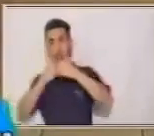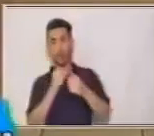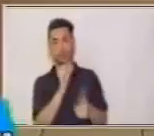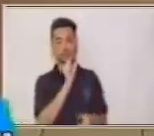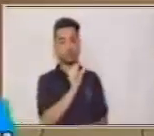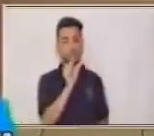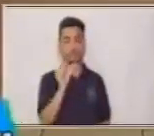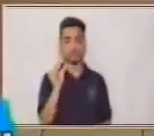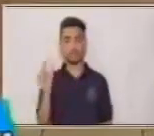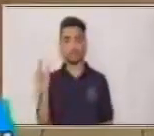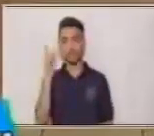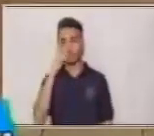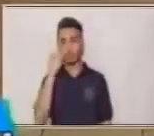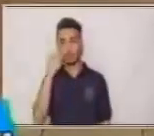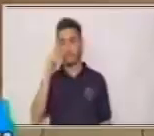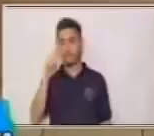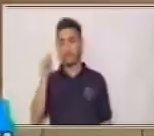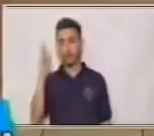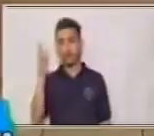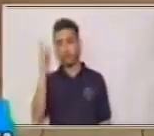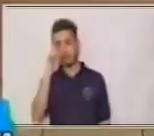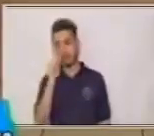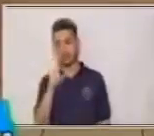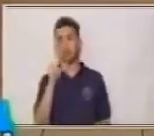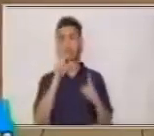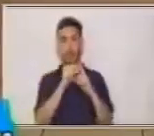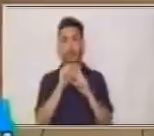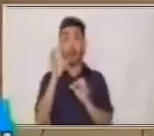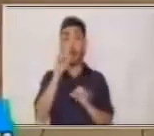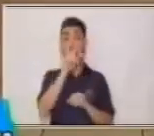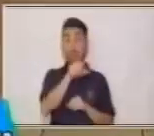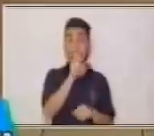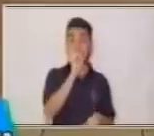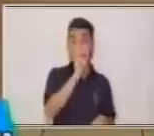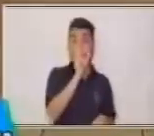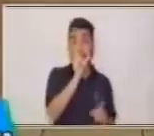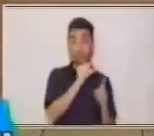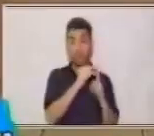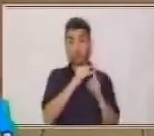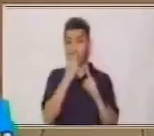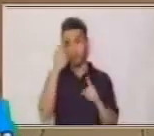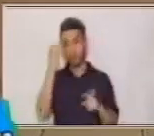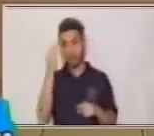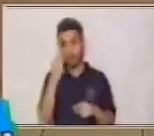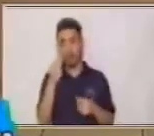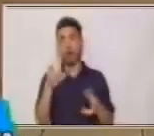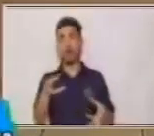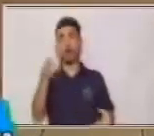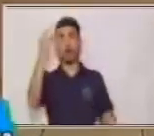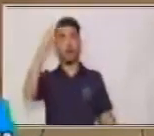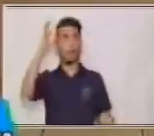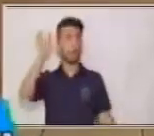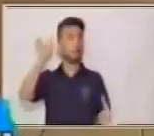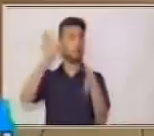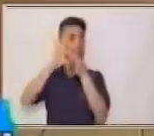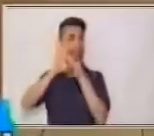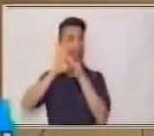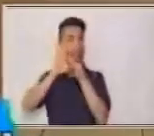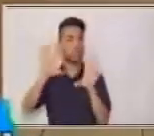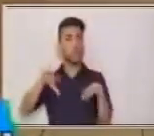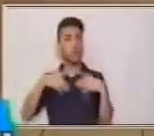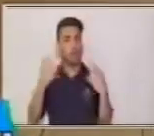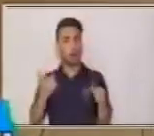cada palabra o esa palabra que no entendemos. Y luego la asociamos, buscamos un